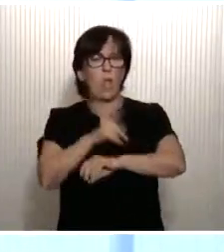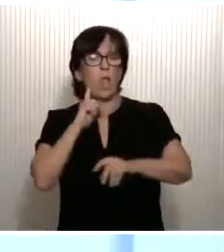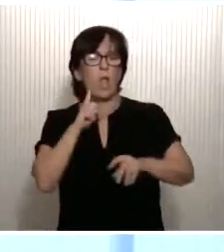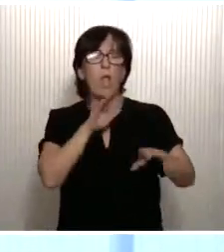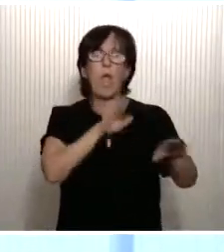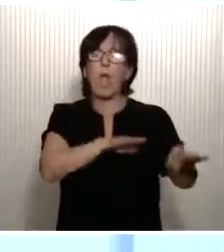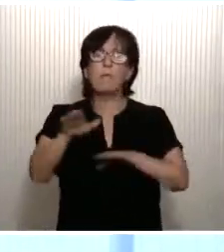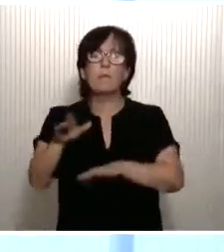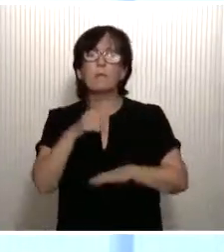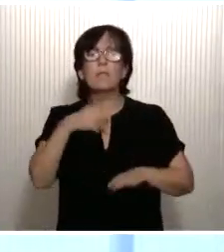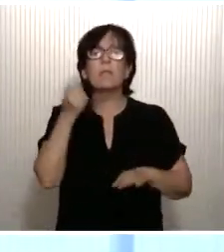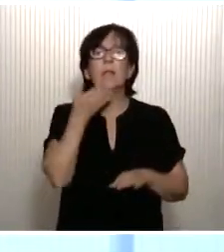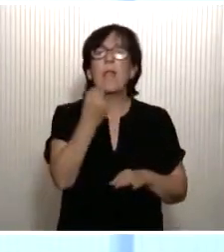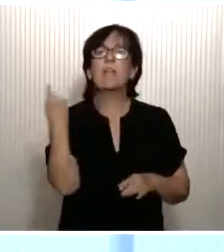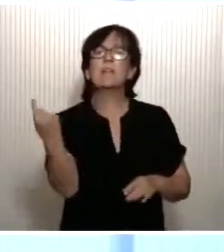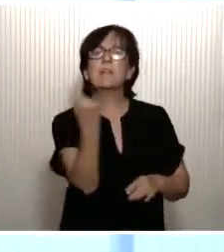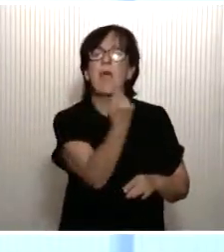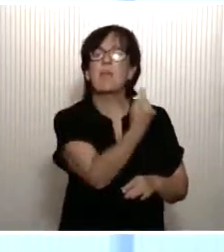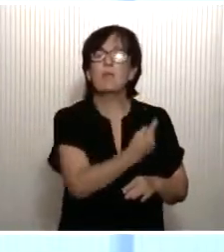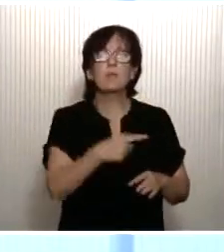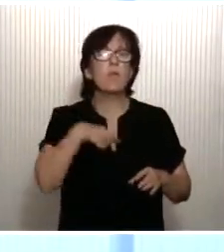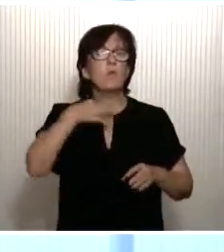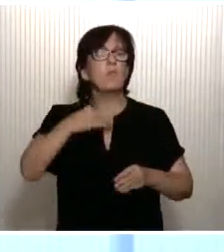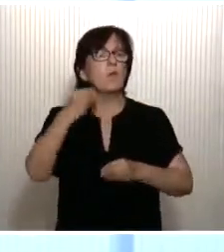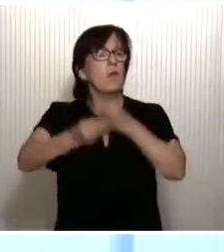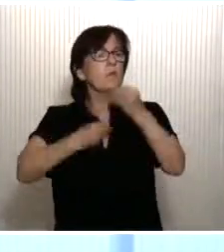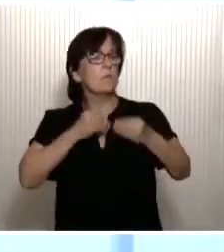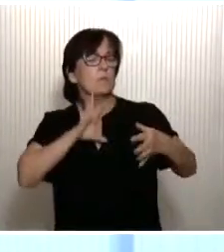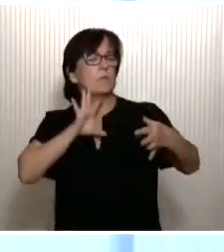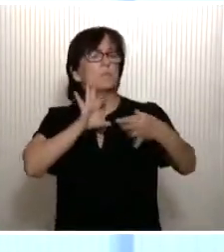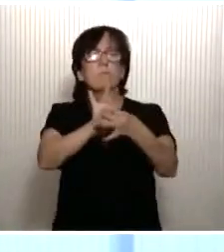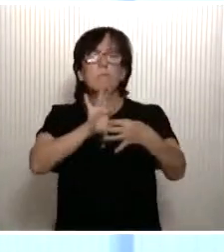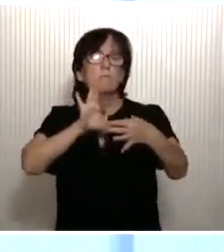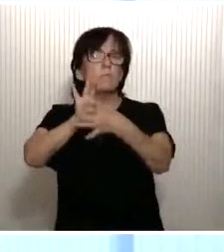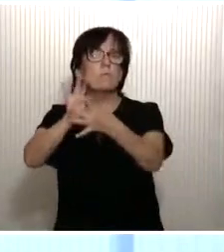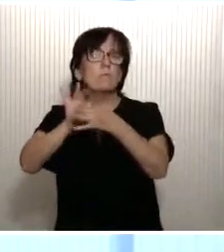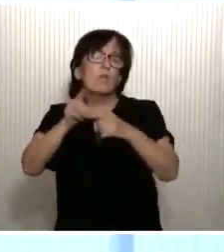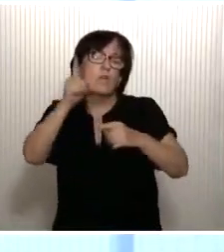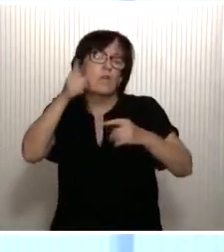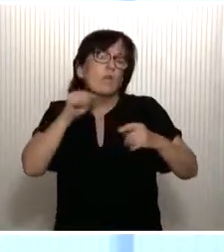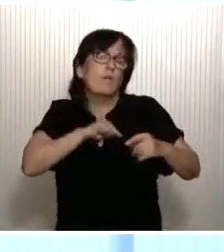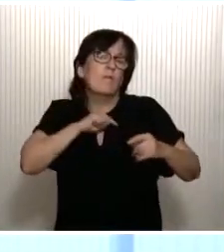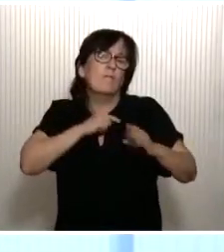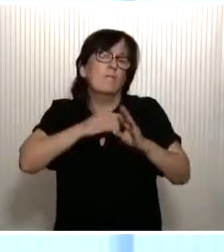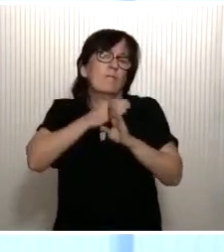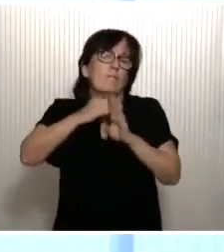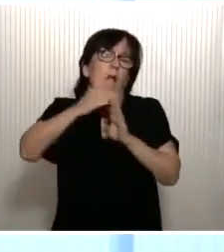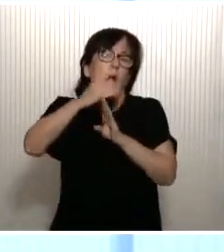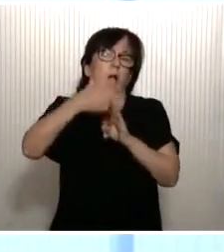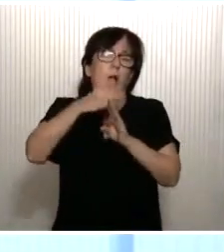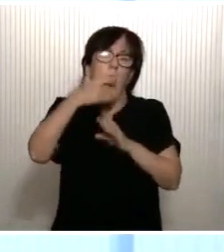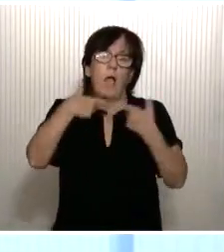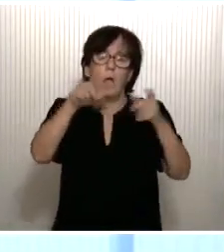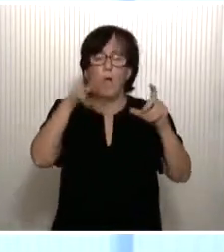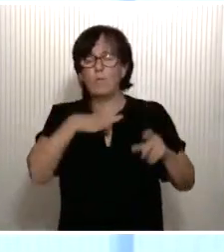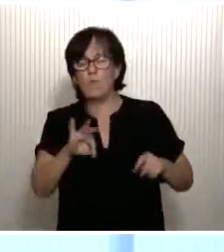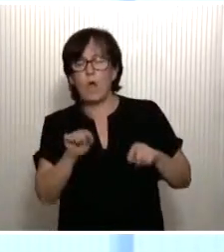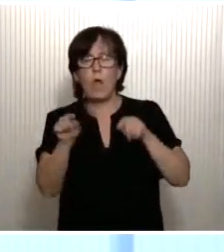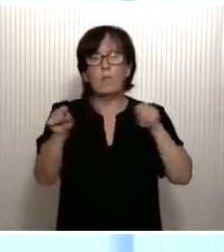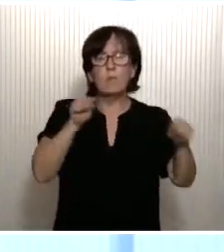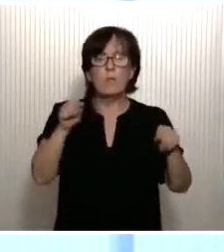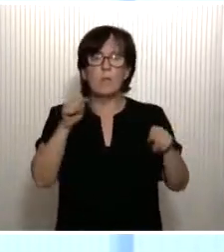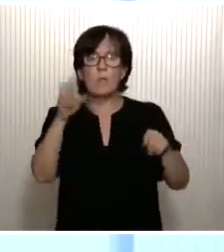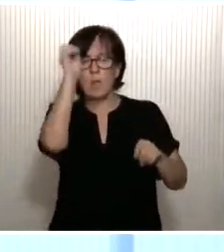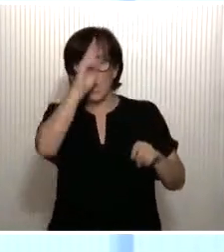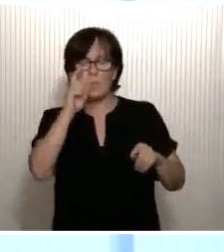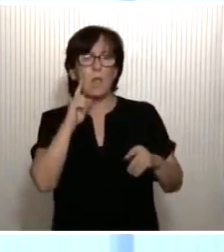lo pedimos. Cada cual puede seguir adherido a su particular escala de valores. Puede situar en una u otra posición el